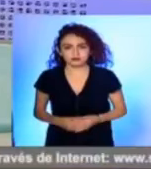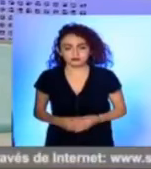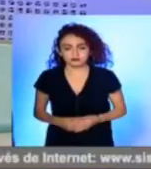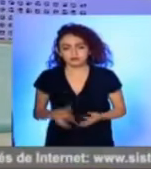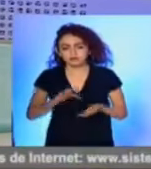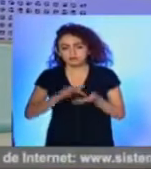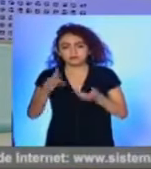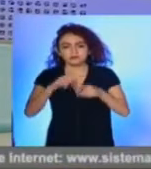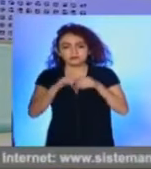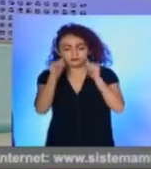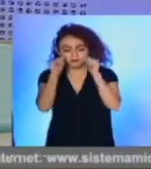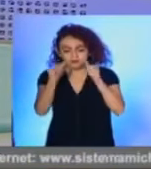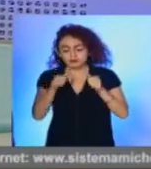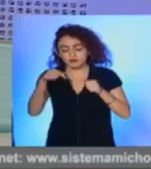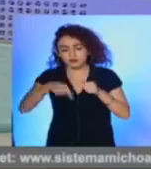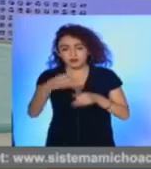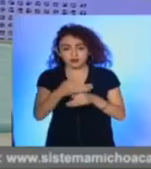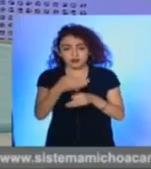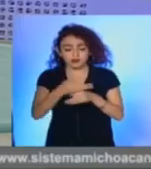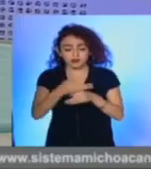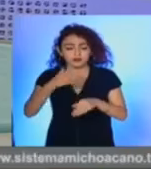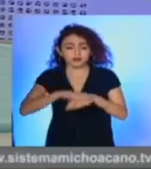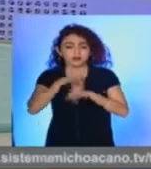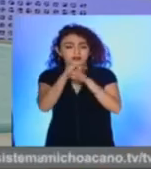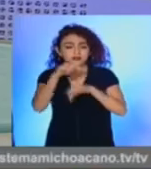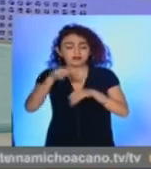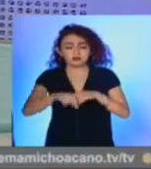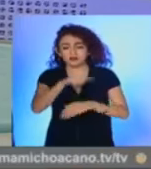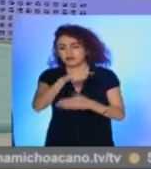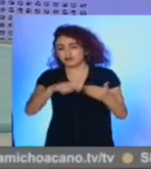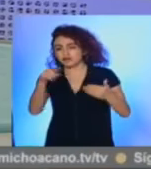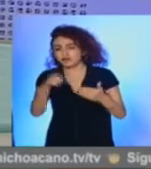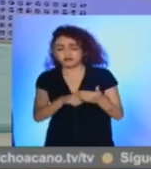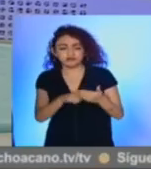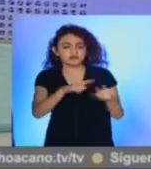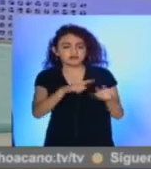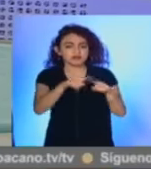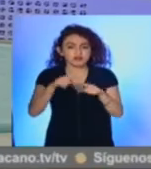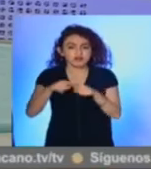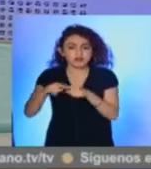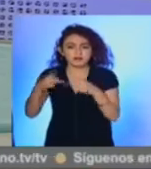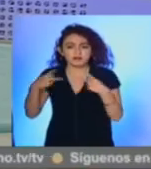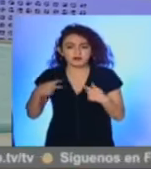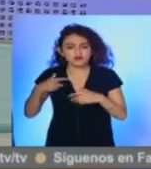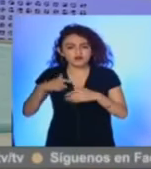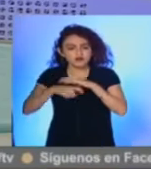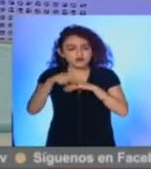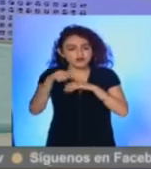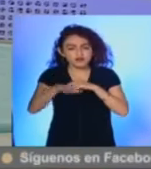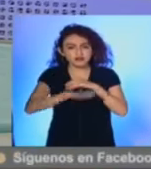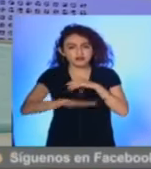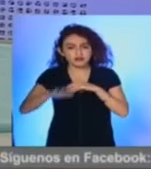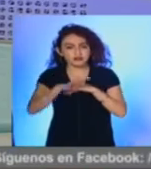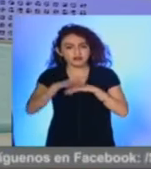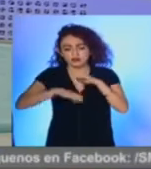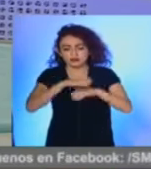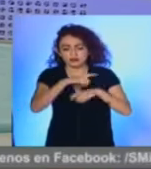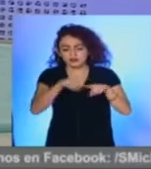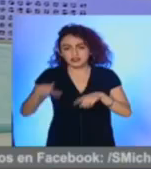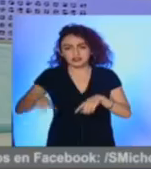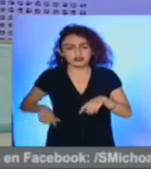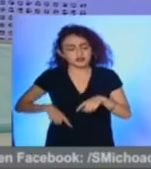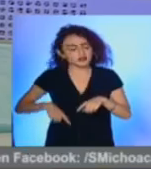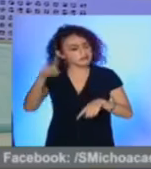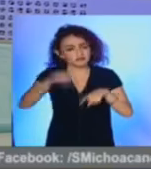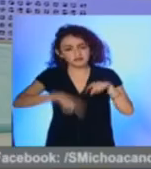Gracias por continuar con nosotros. Tenemos más información. Eliminar el tráfico de influencias en el sector público y todos los tipos